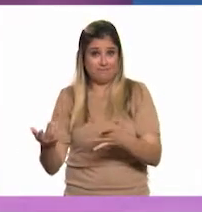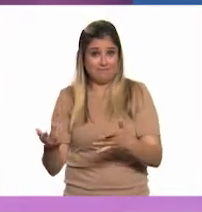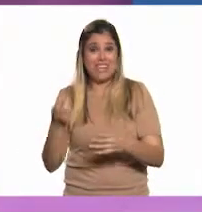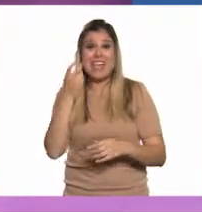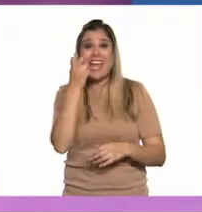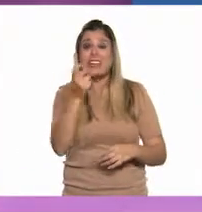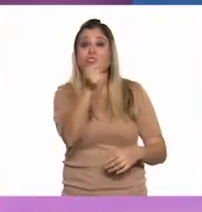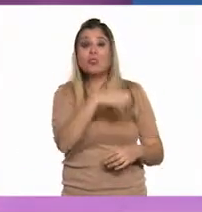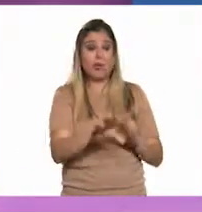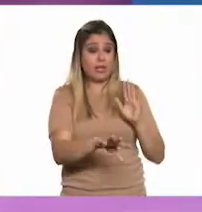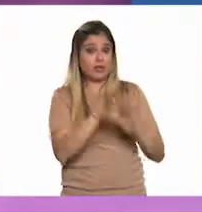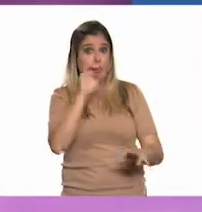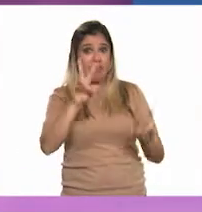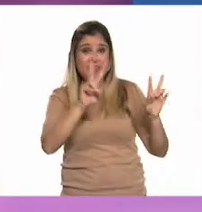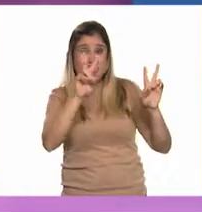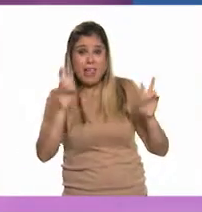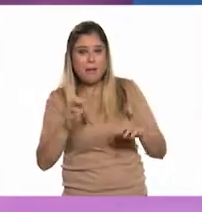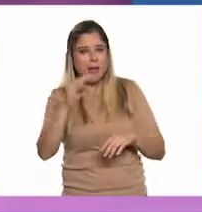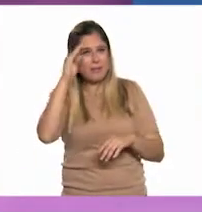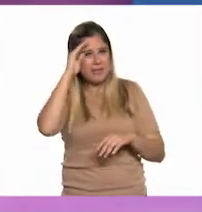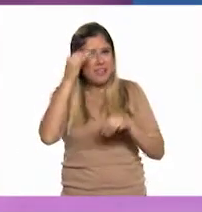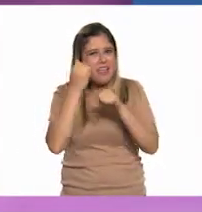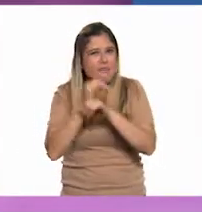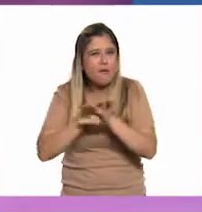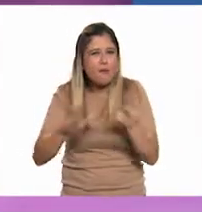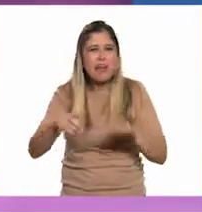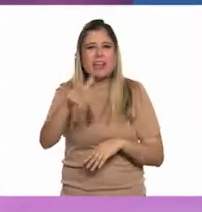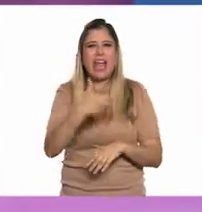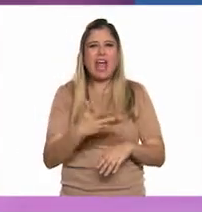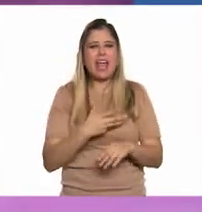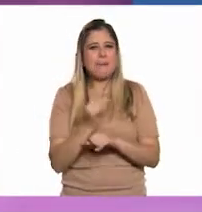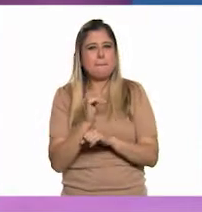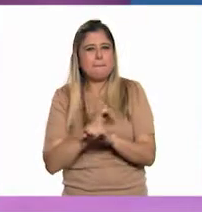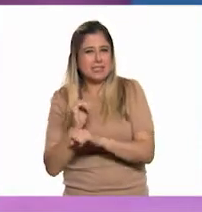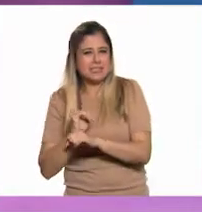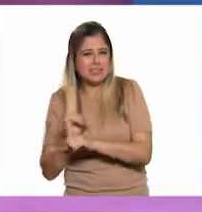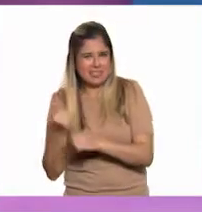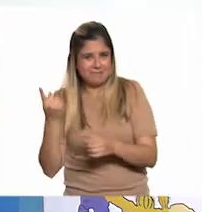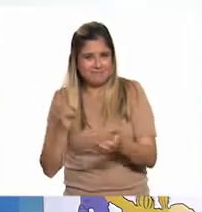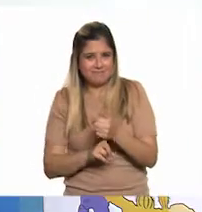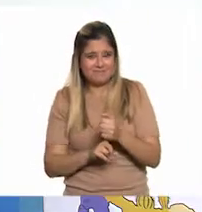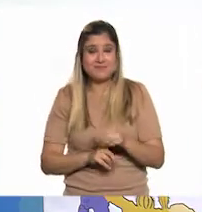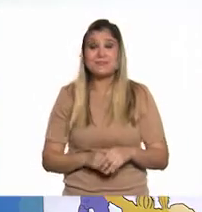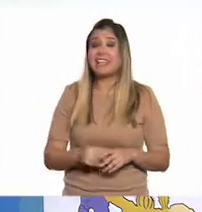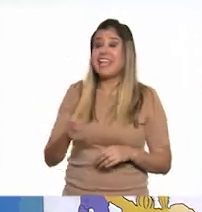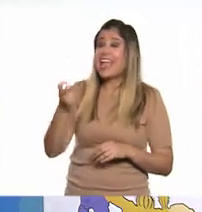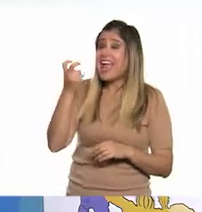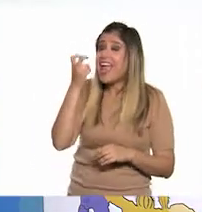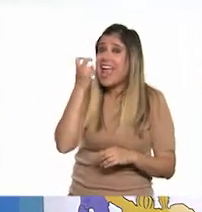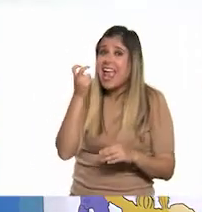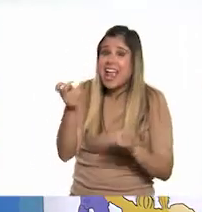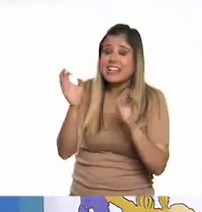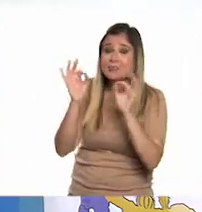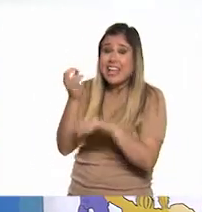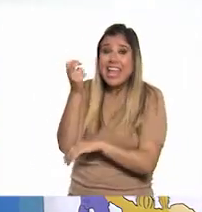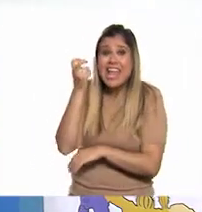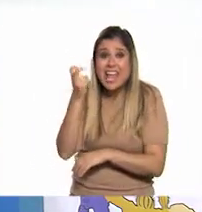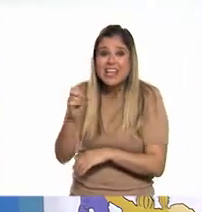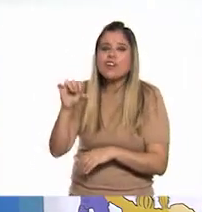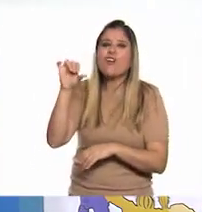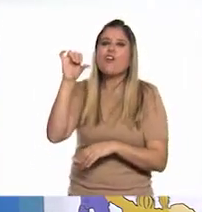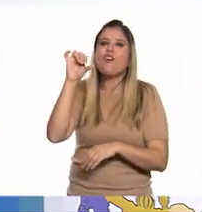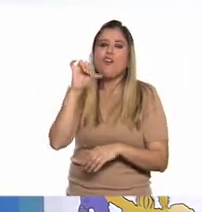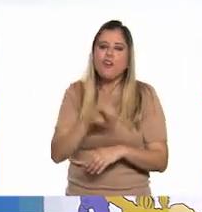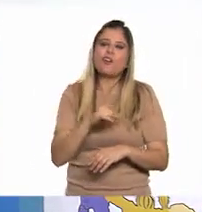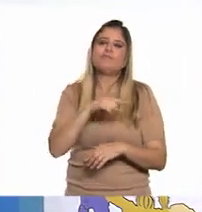tenemos que pensar en la información que tendremos que investigar. Pues, por eso, precisamente por eso hoy también